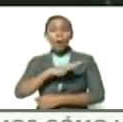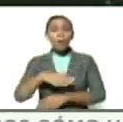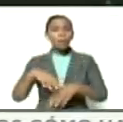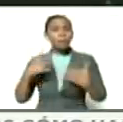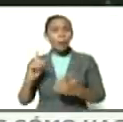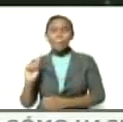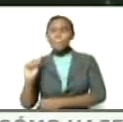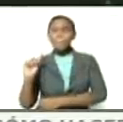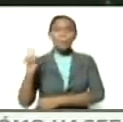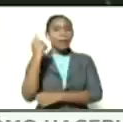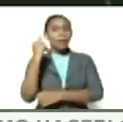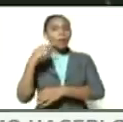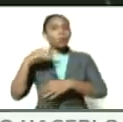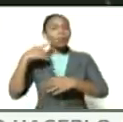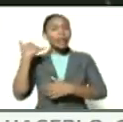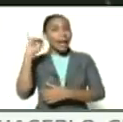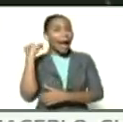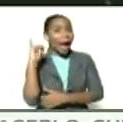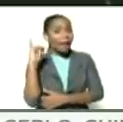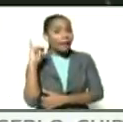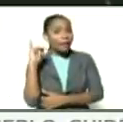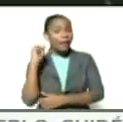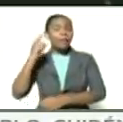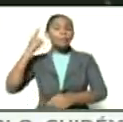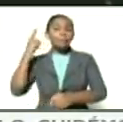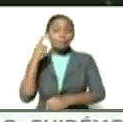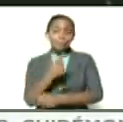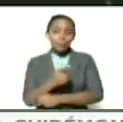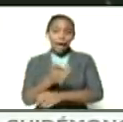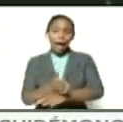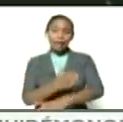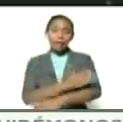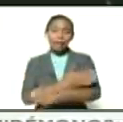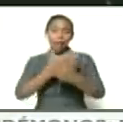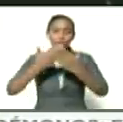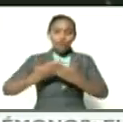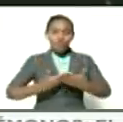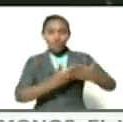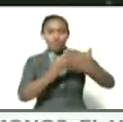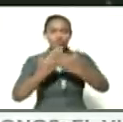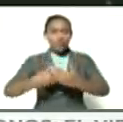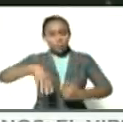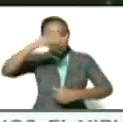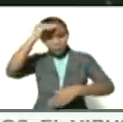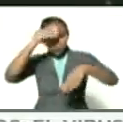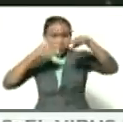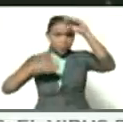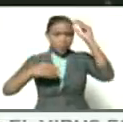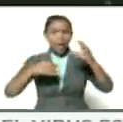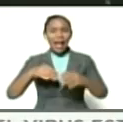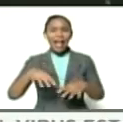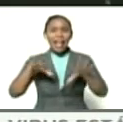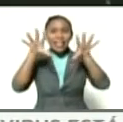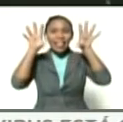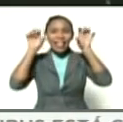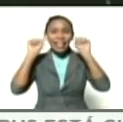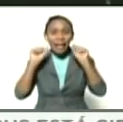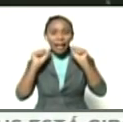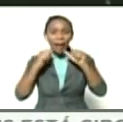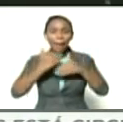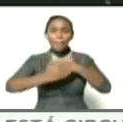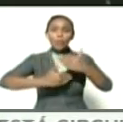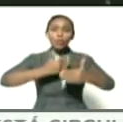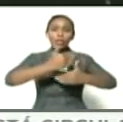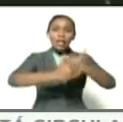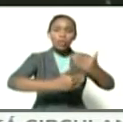primero que tiene es que estudiar, visibilizar y entender el proceso